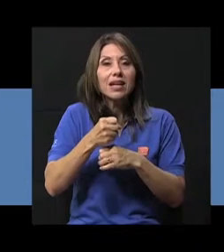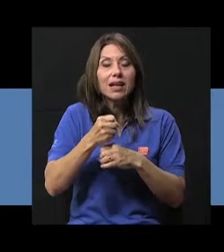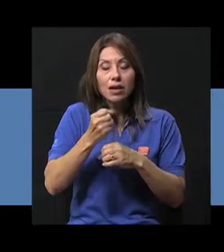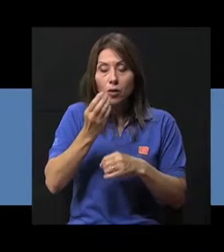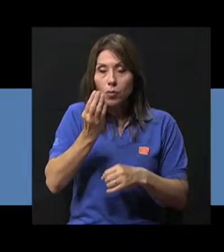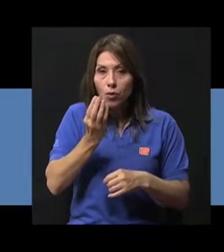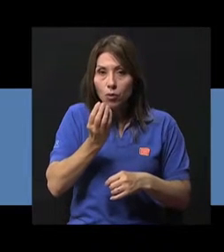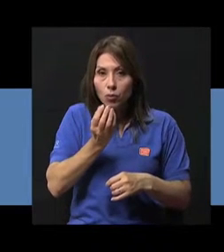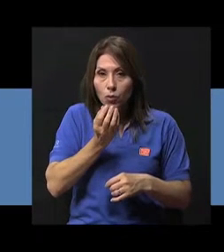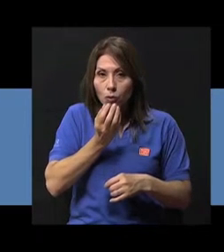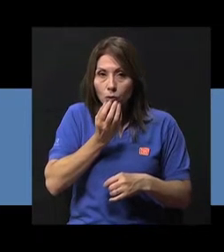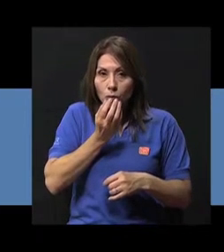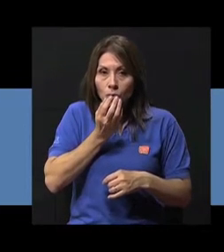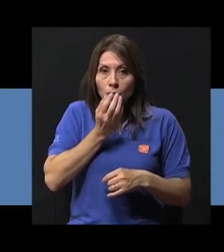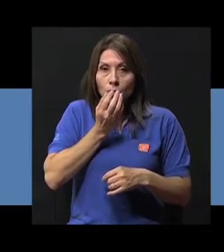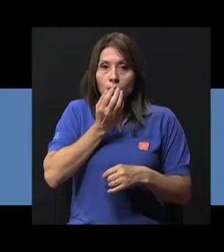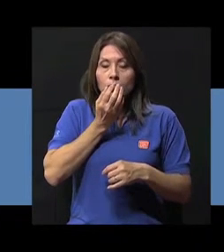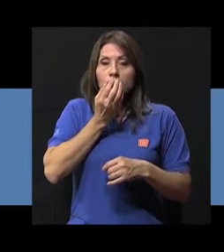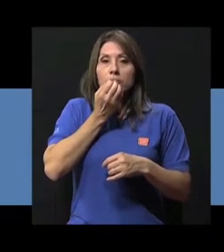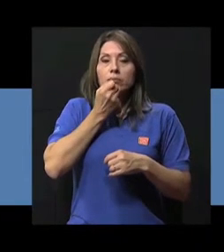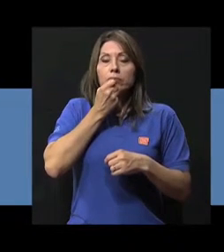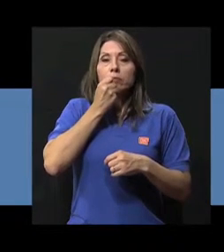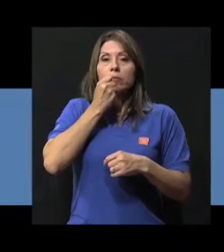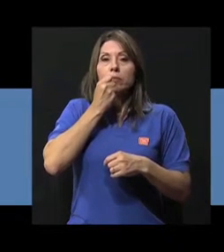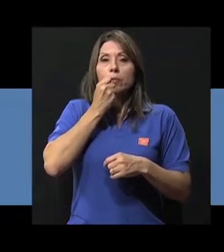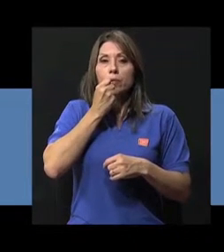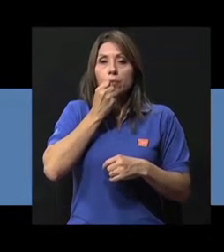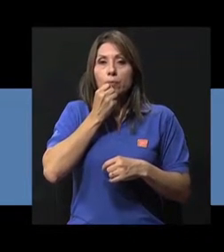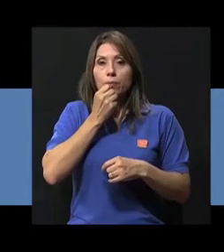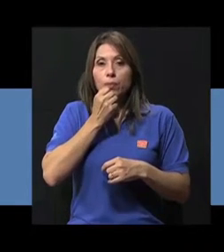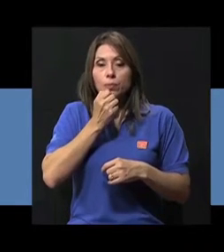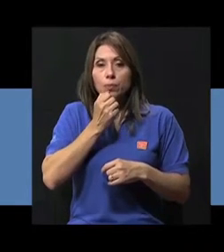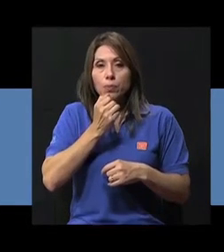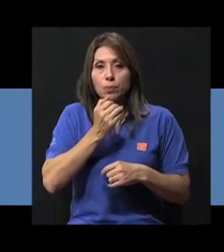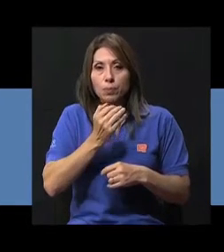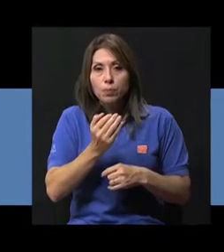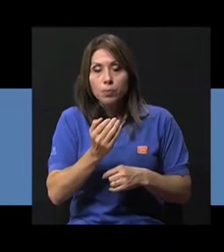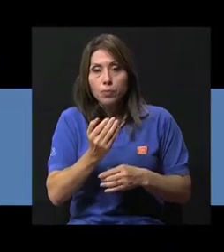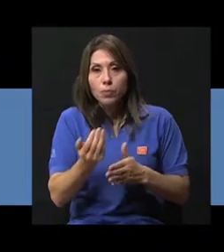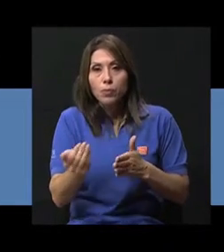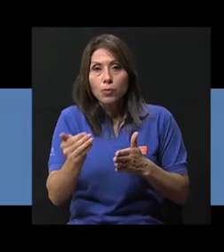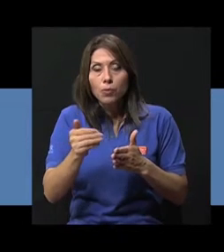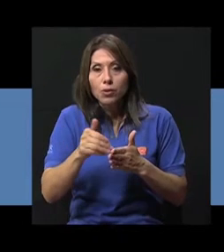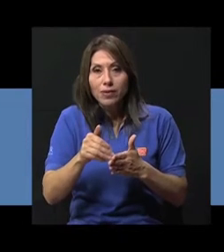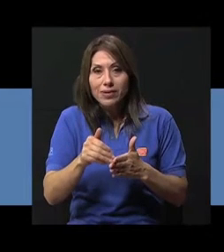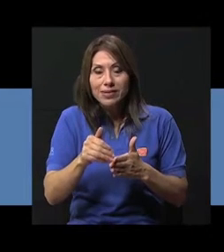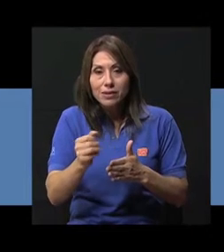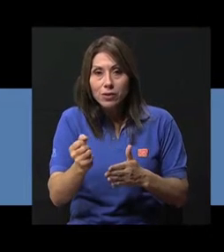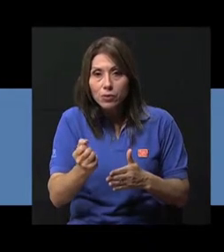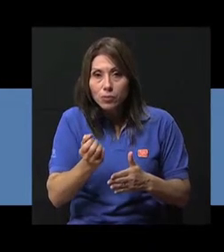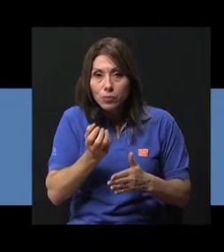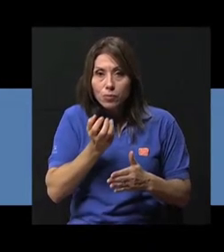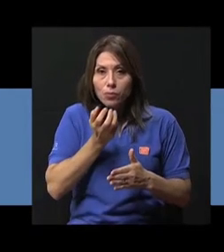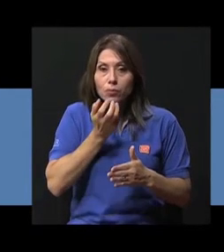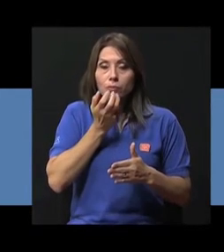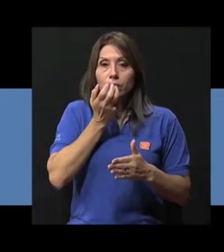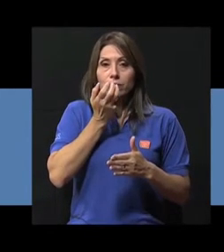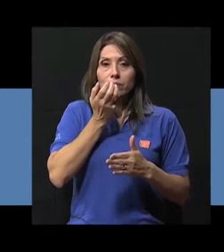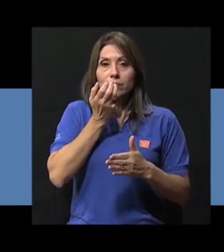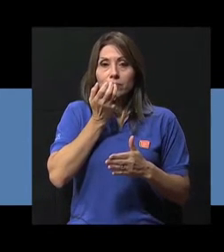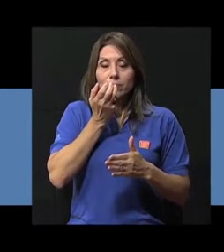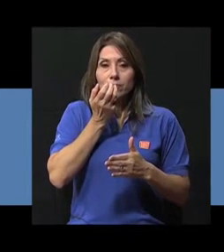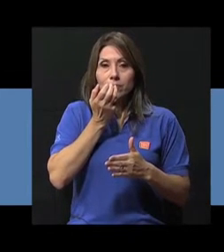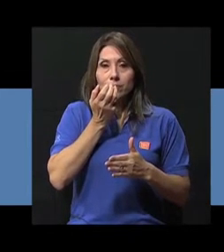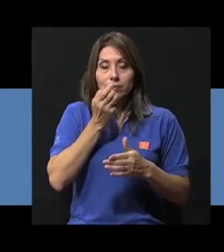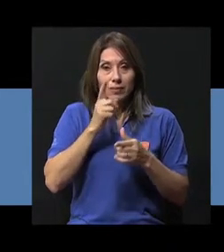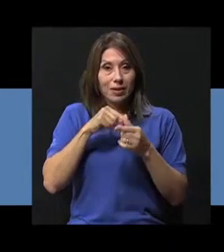grande, llenar grande los pulmones de aire, botar todo ese aire y cuando va a tomar aire nuevamente, se coloca el dispositivo en